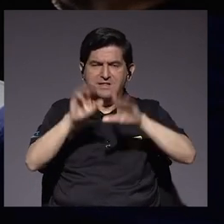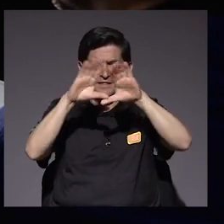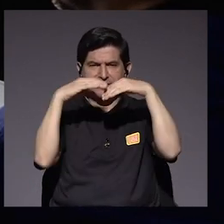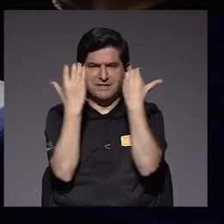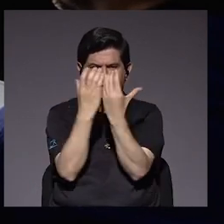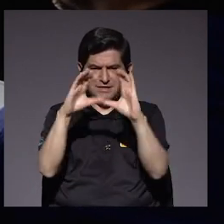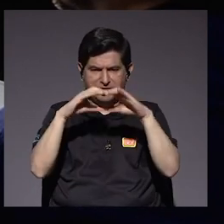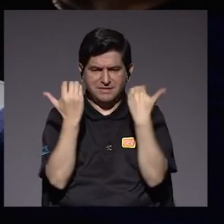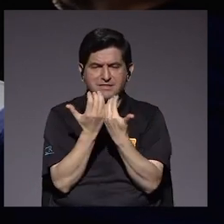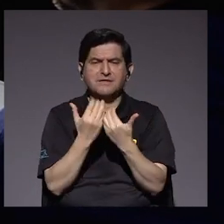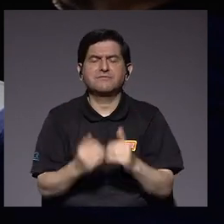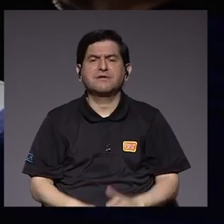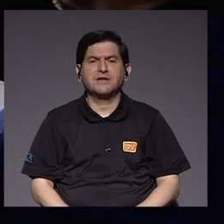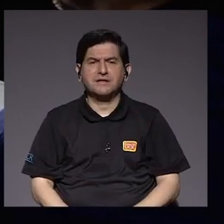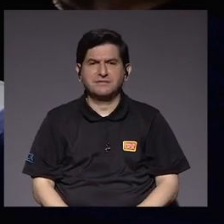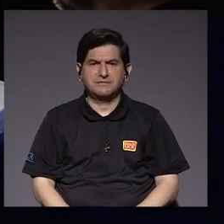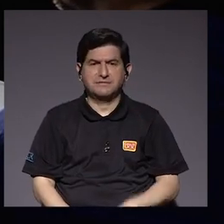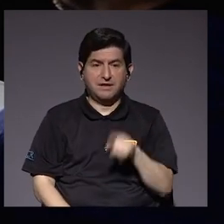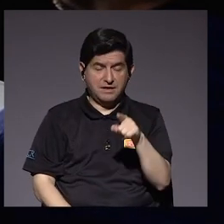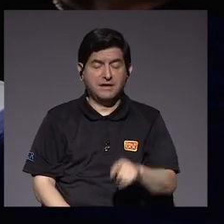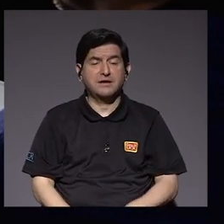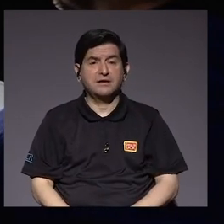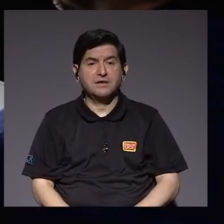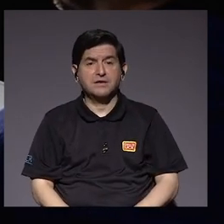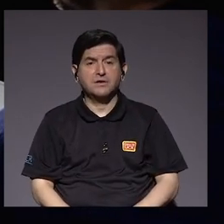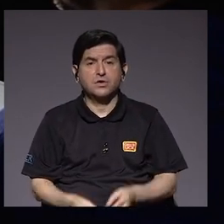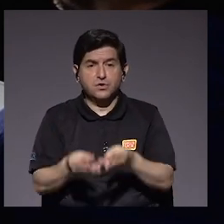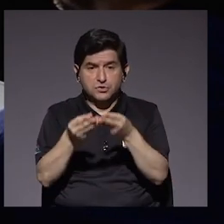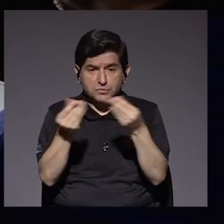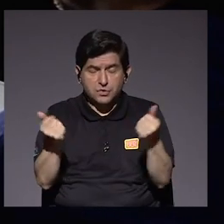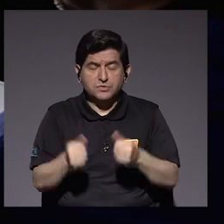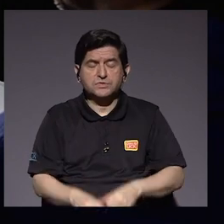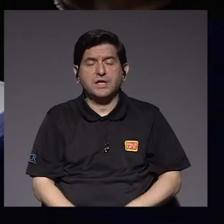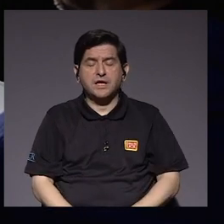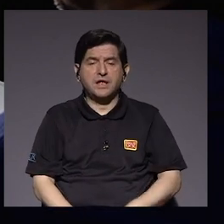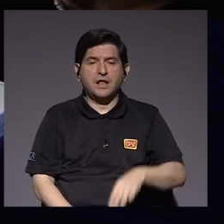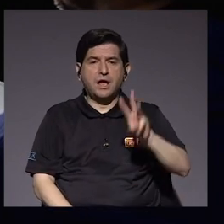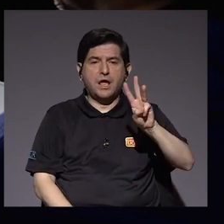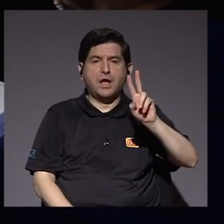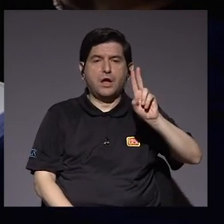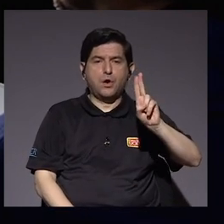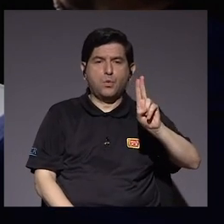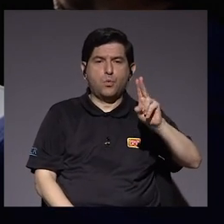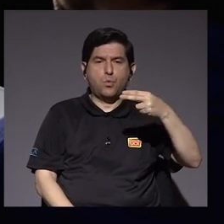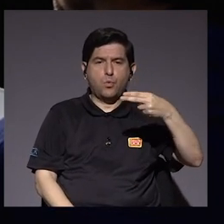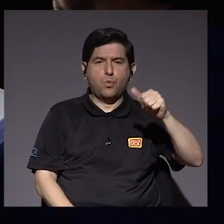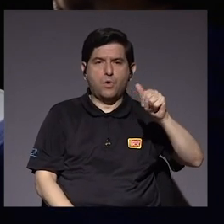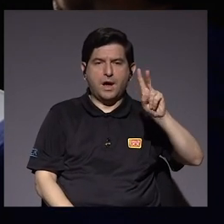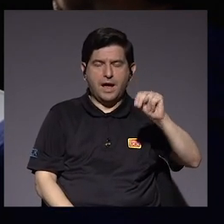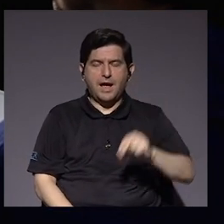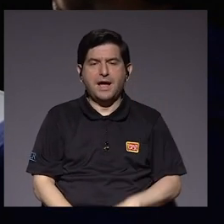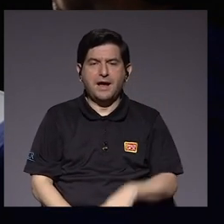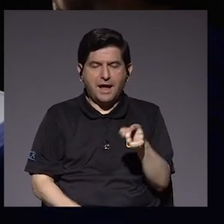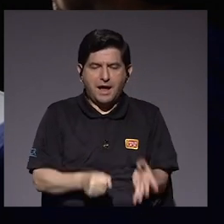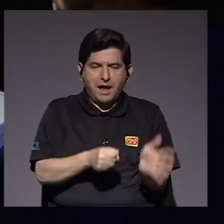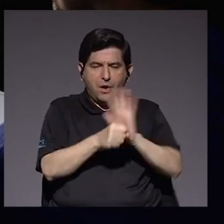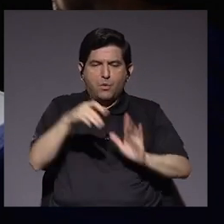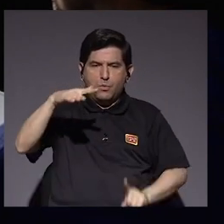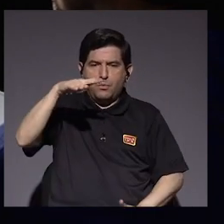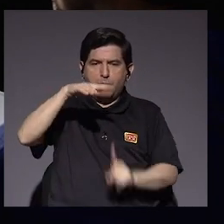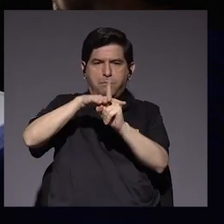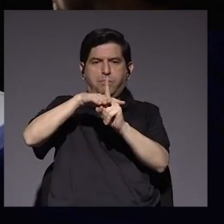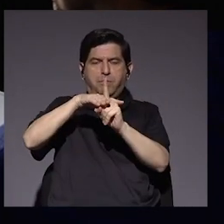categorías, como usted me dice, que dieron y se detonaron en Wuhan, en el caso de China, con el coronavirus. Y que